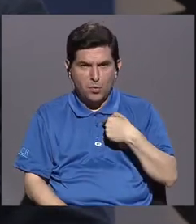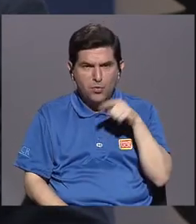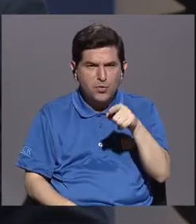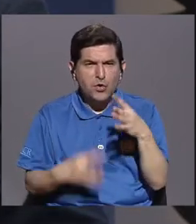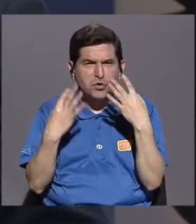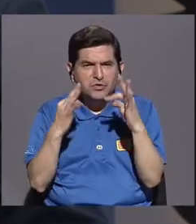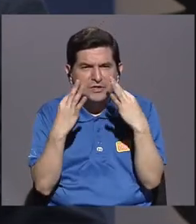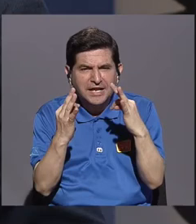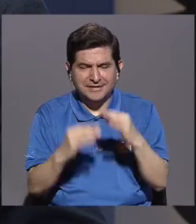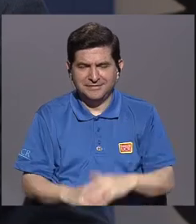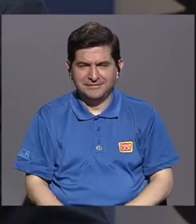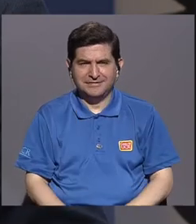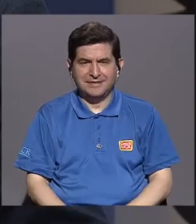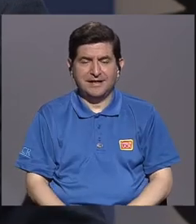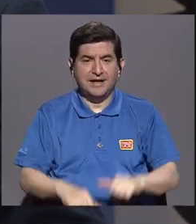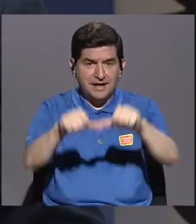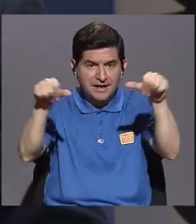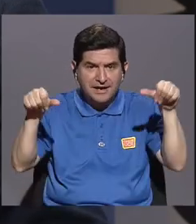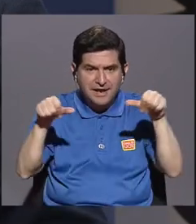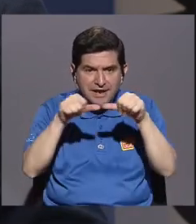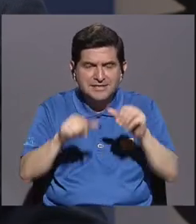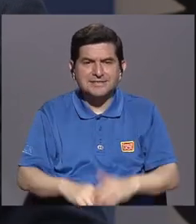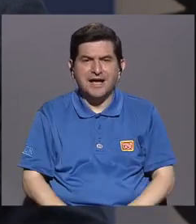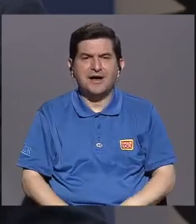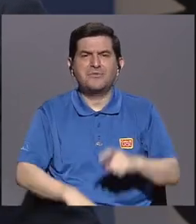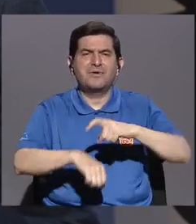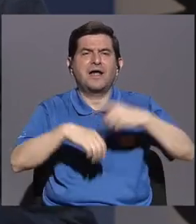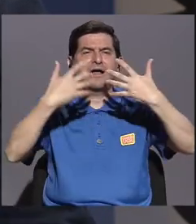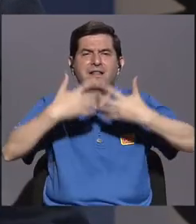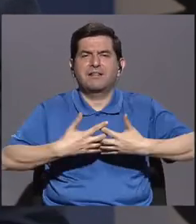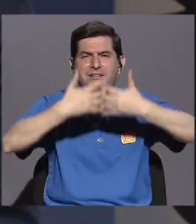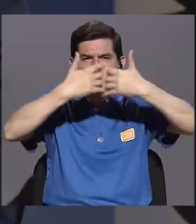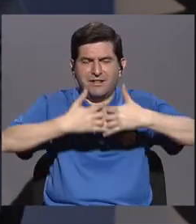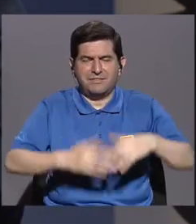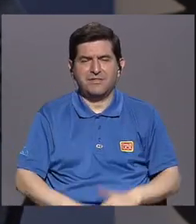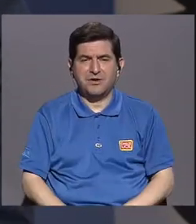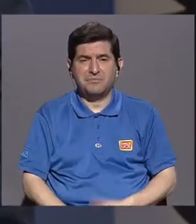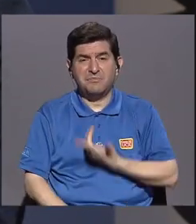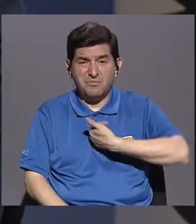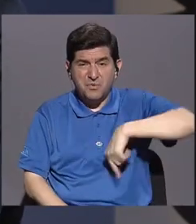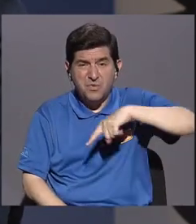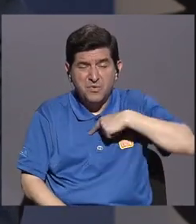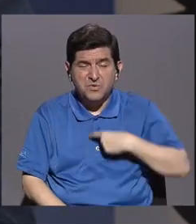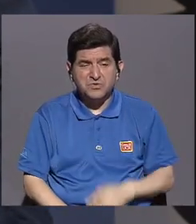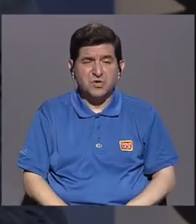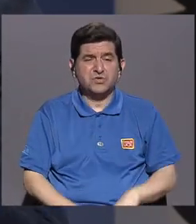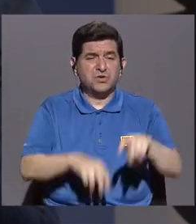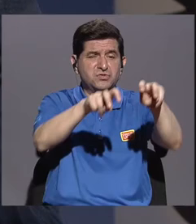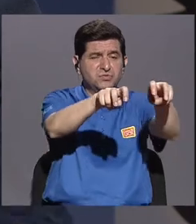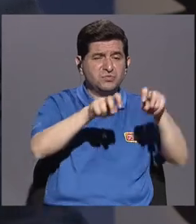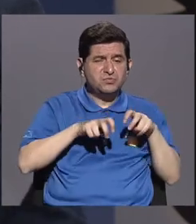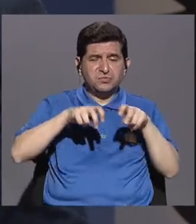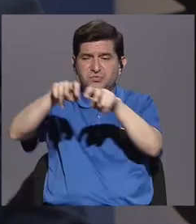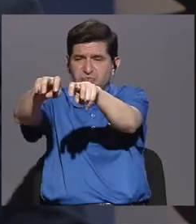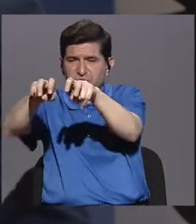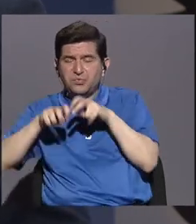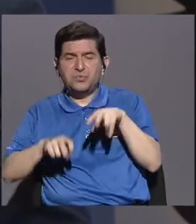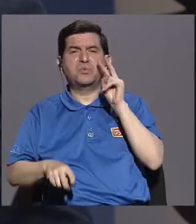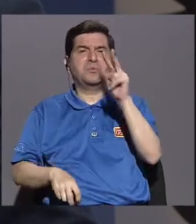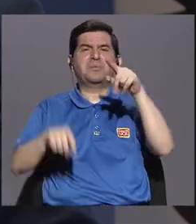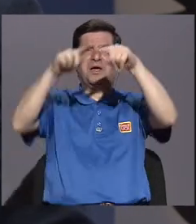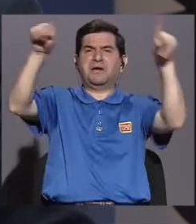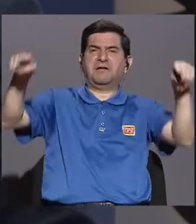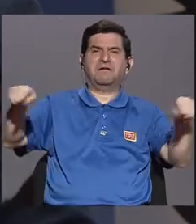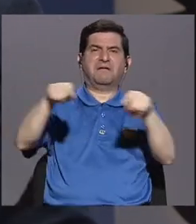aula concebida como de la era industrial en donde estamos acomodados en filas, viendo una pizarra,